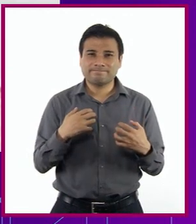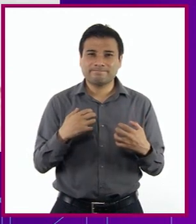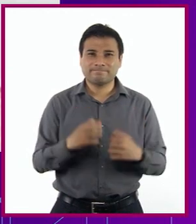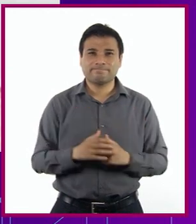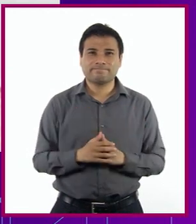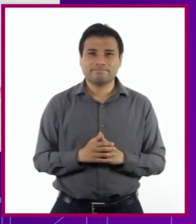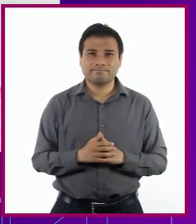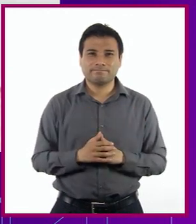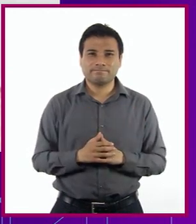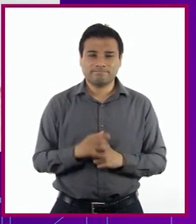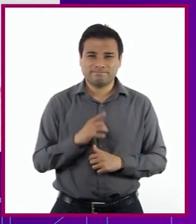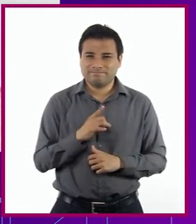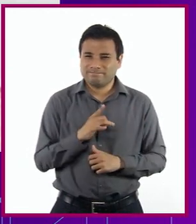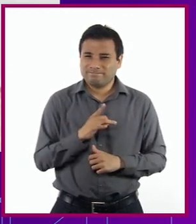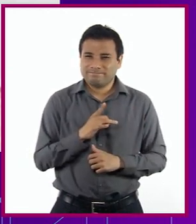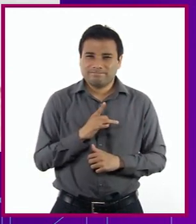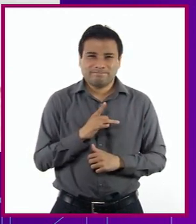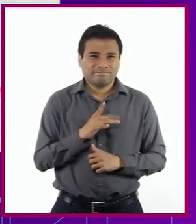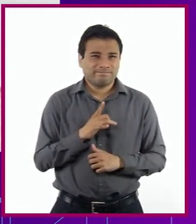Y un miedo profundo